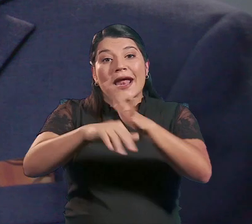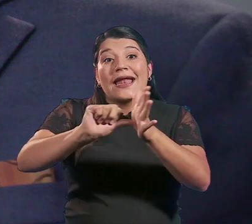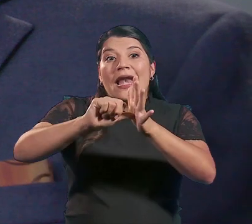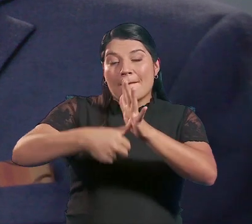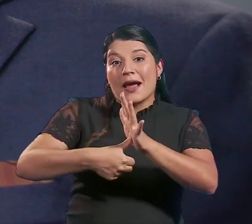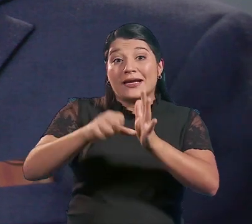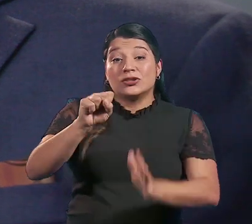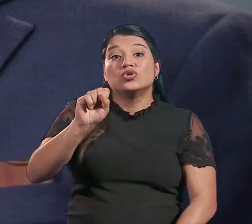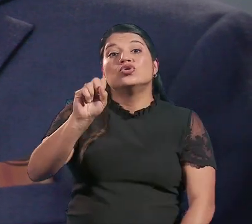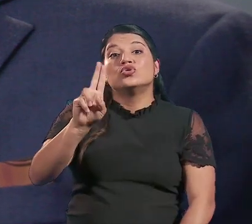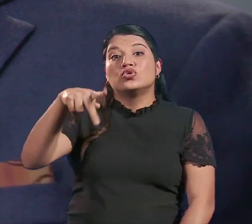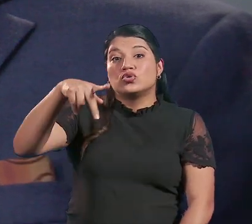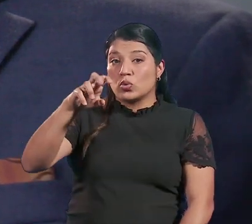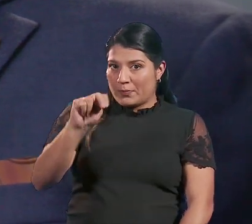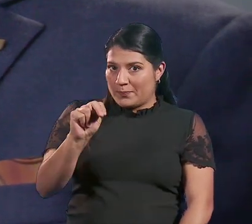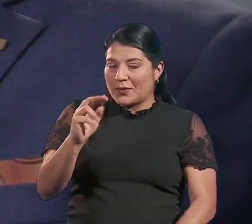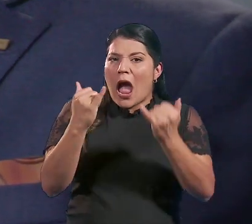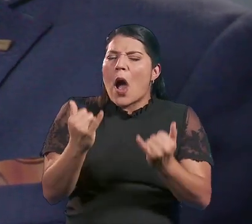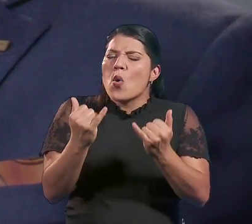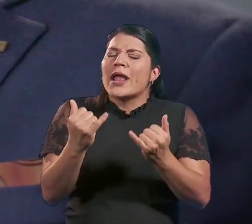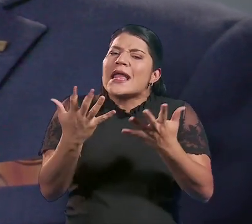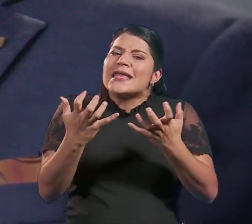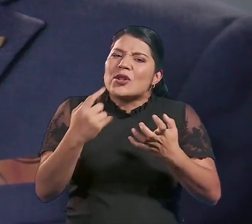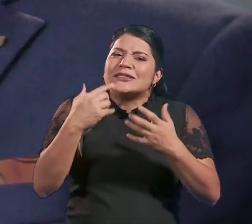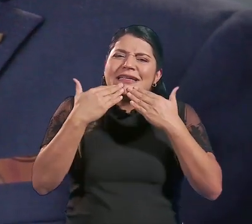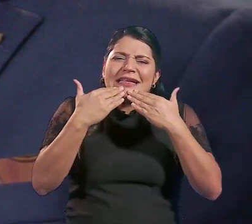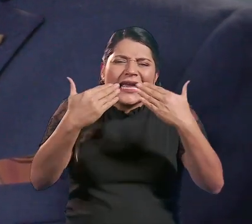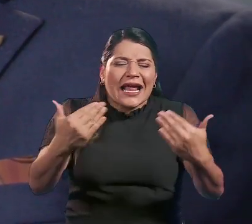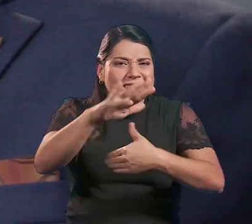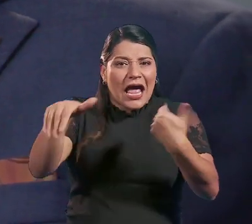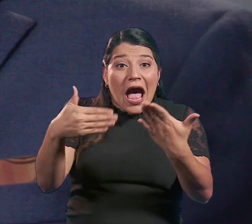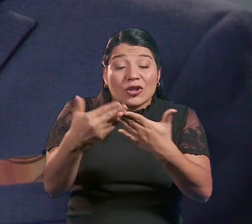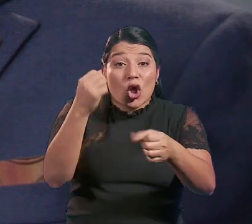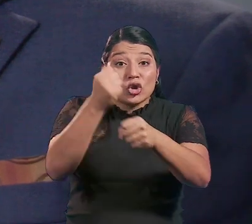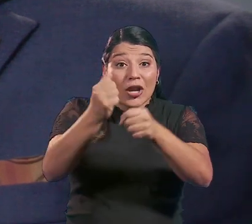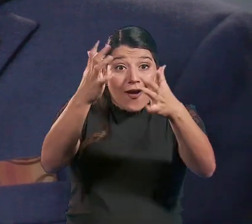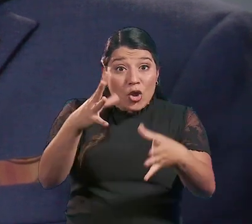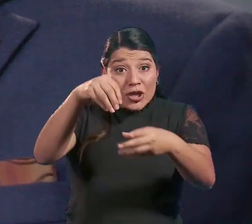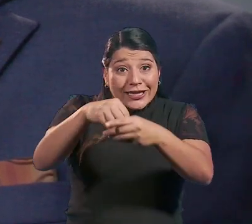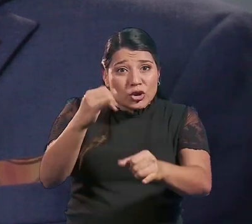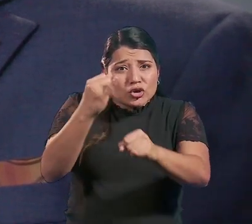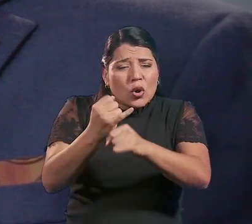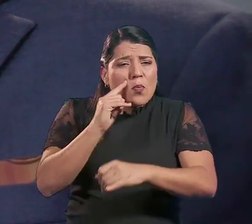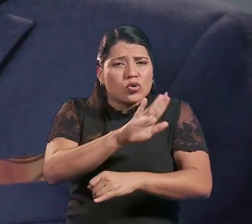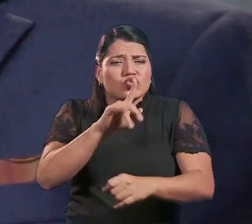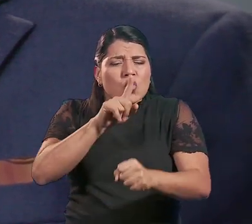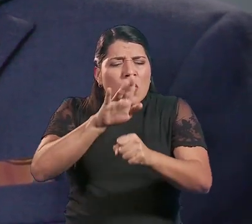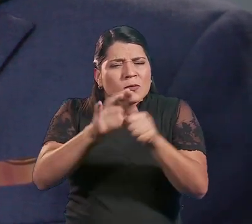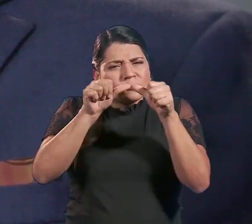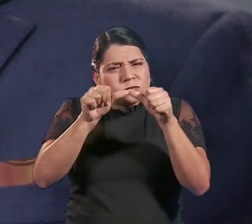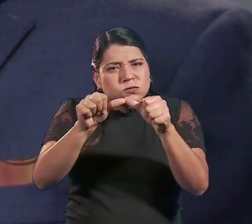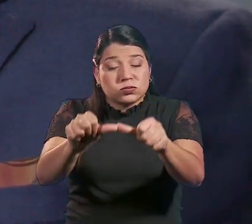la página de la Superintendencia de Pensiones. No me queda más que agradecerles a todos los trabajadores de la institución por su